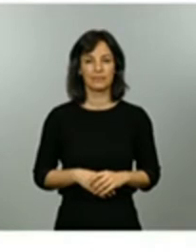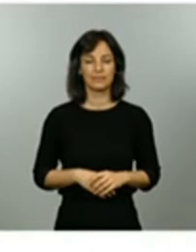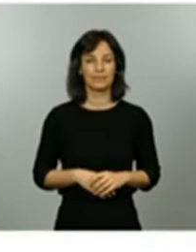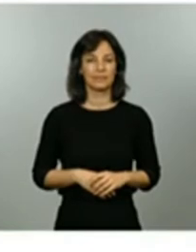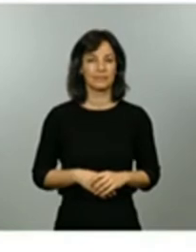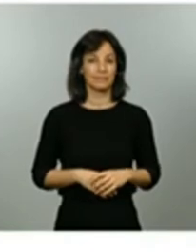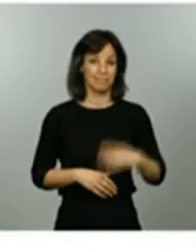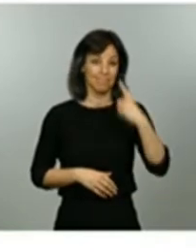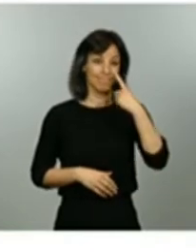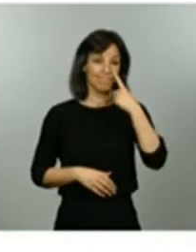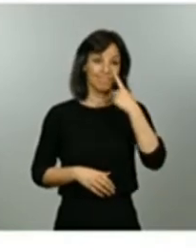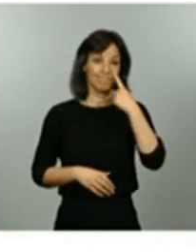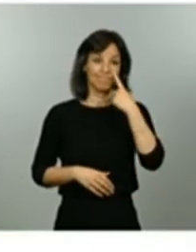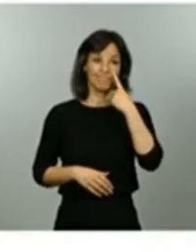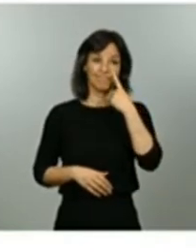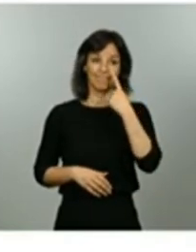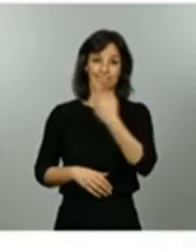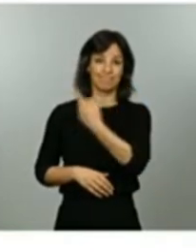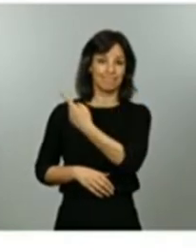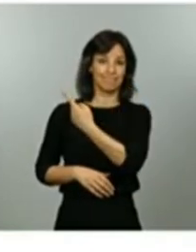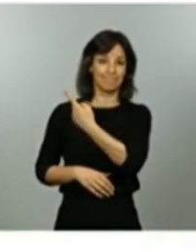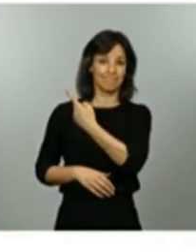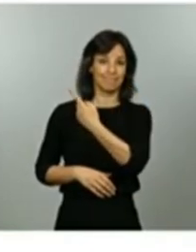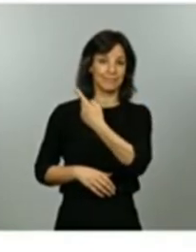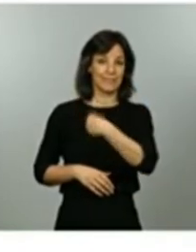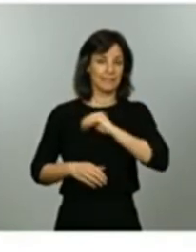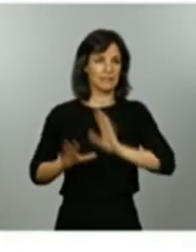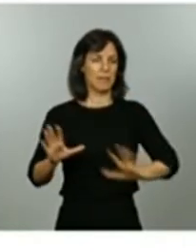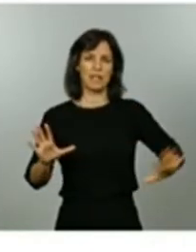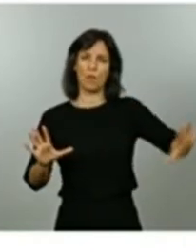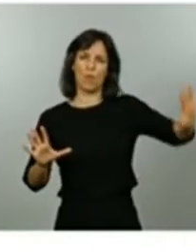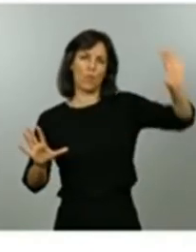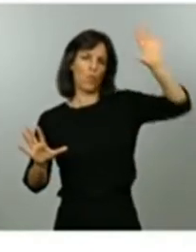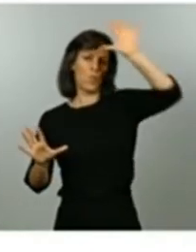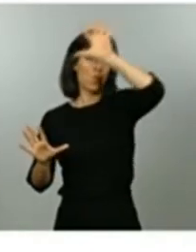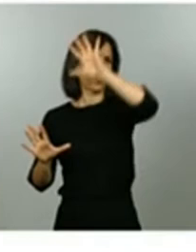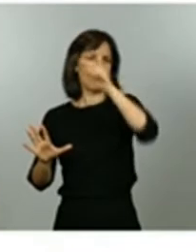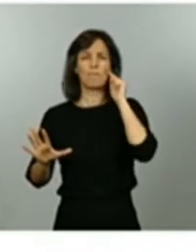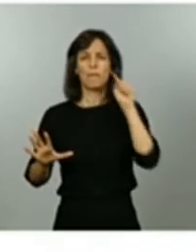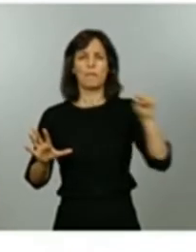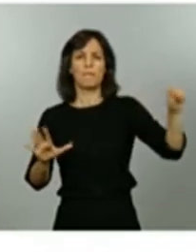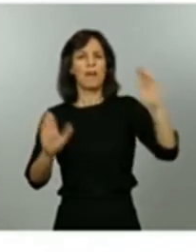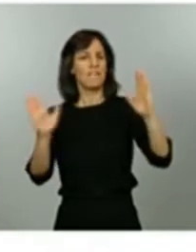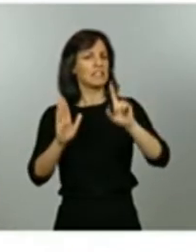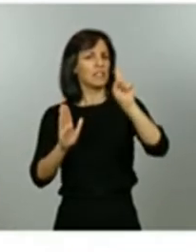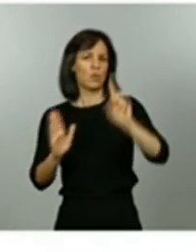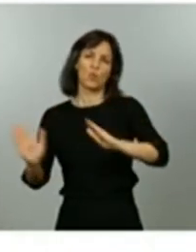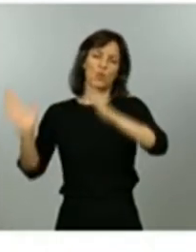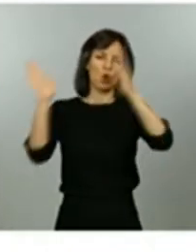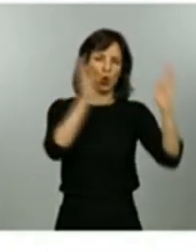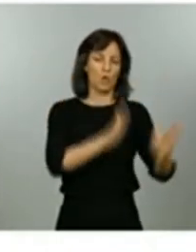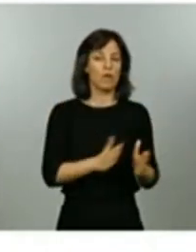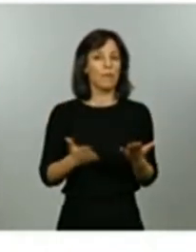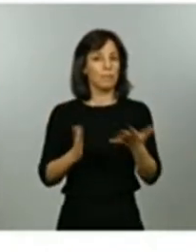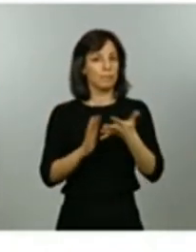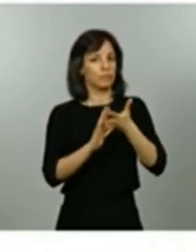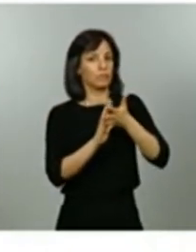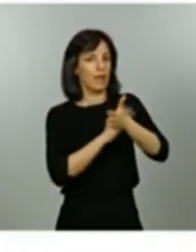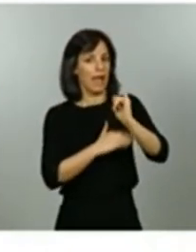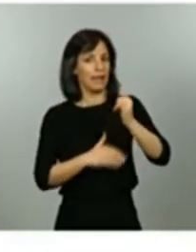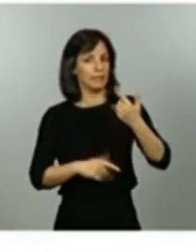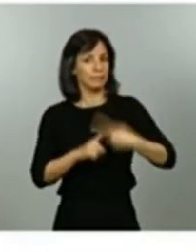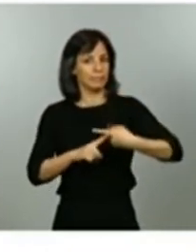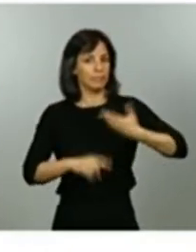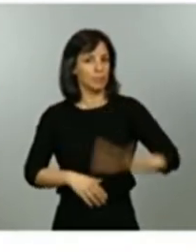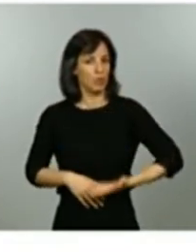parte del territorio que cambia de fase pero esto tiene implicaciones importantes como ha comentado el ministro ahora